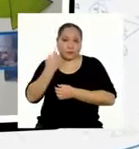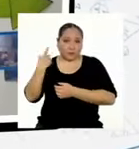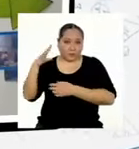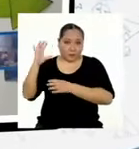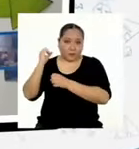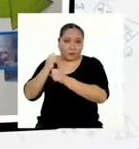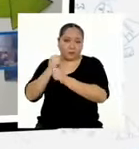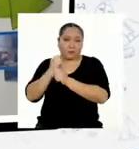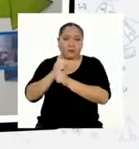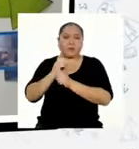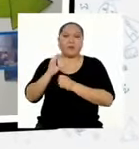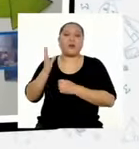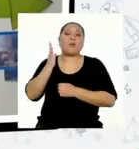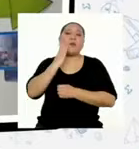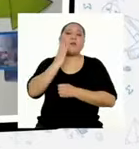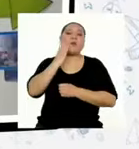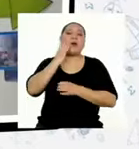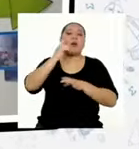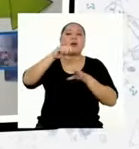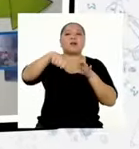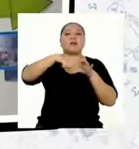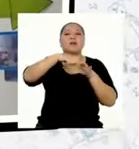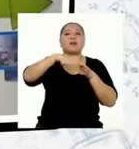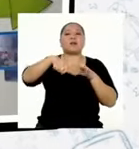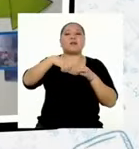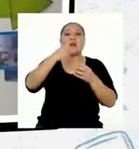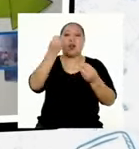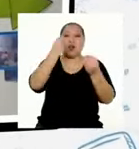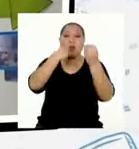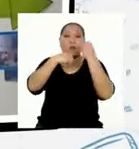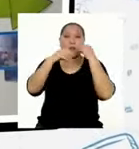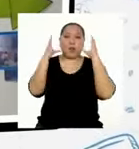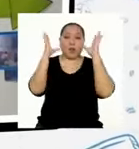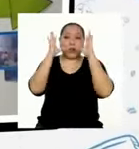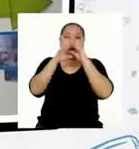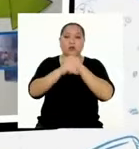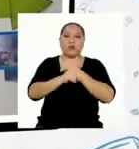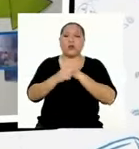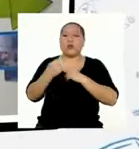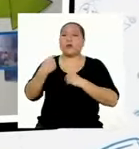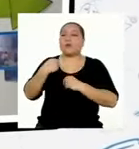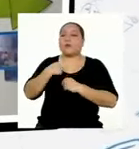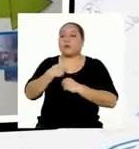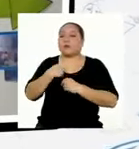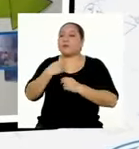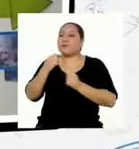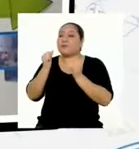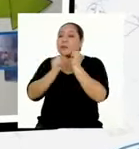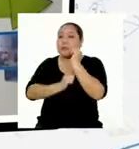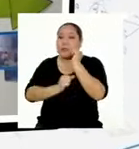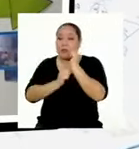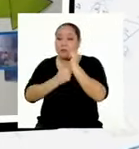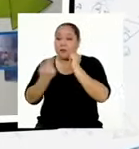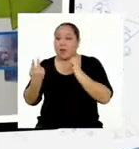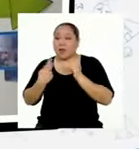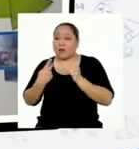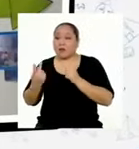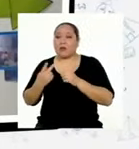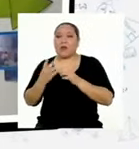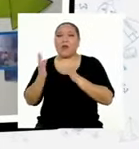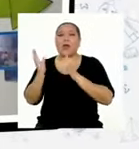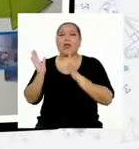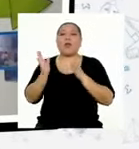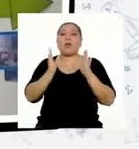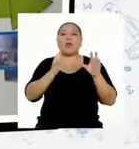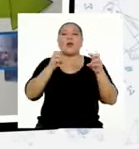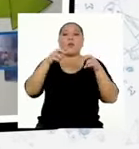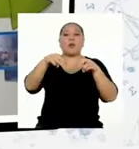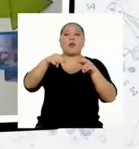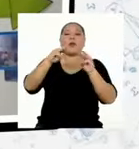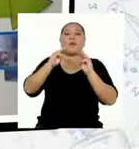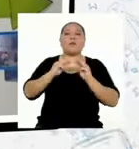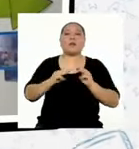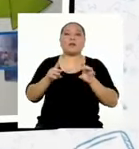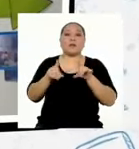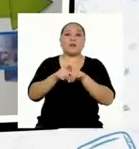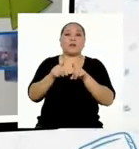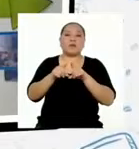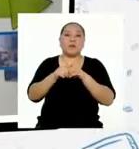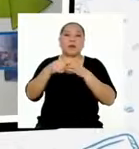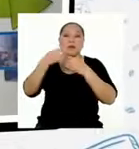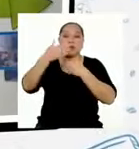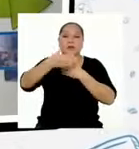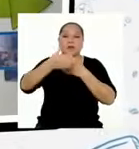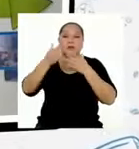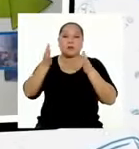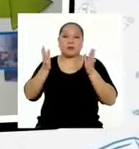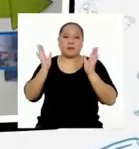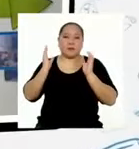Mamá va haciendo la cena. Yo y mis hermanos arreglamos la mesa y nuestras camas. Luego, nos